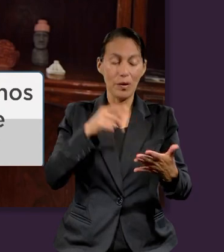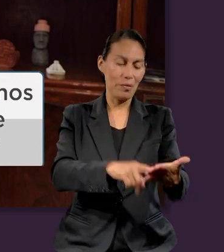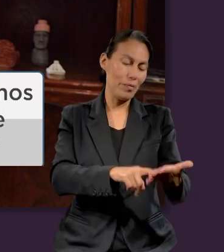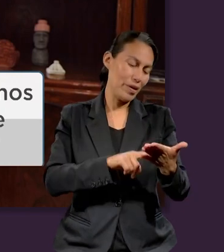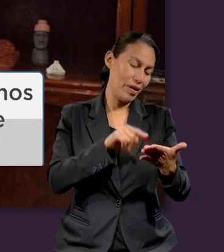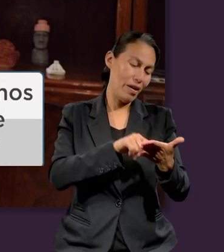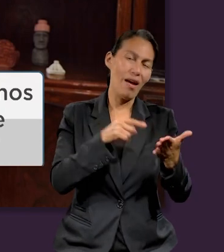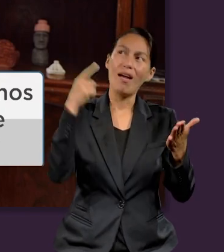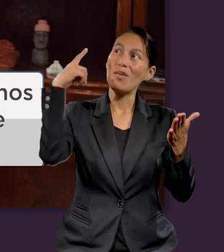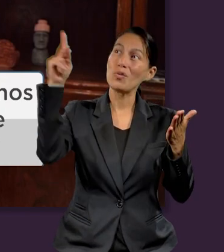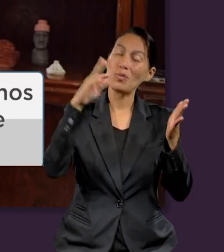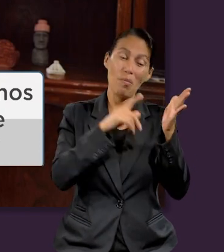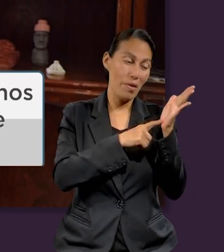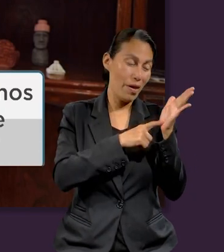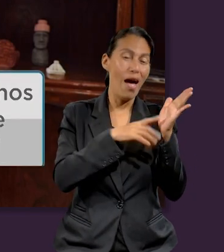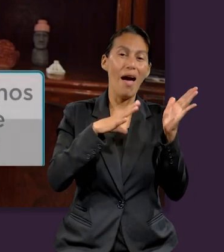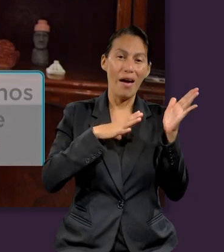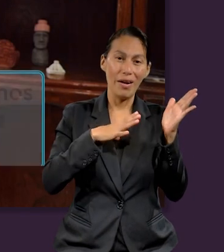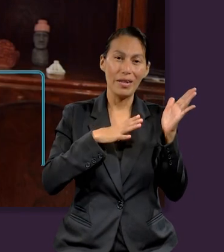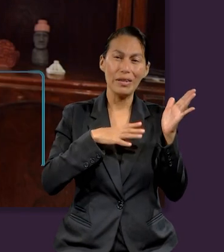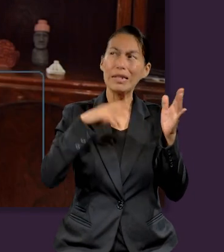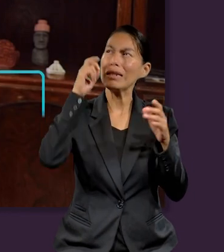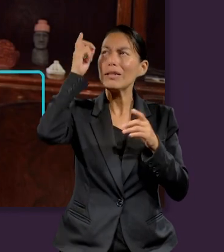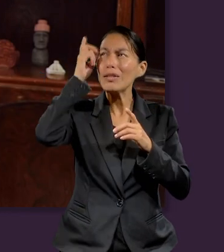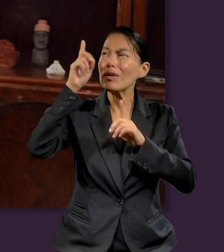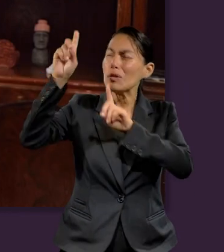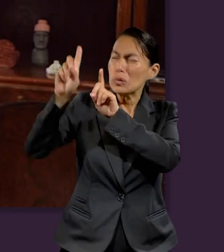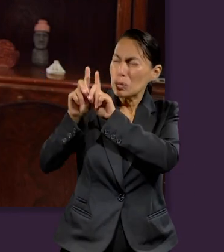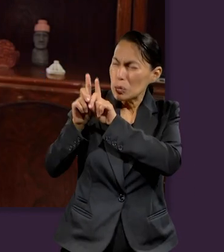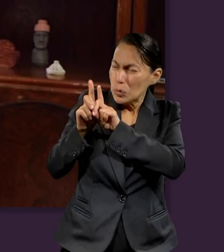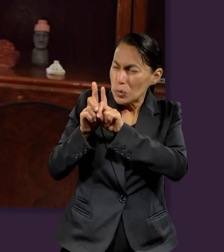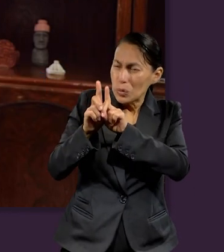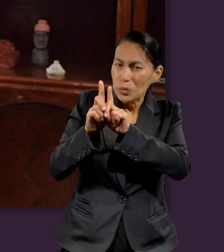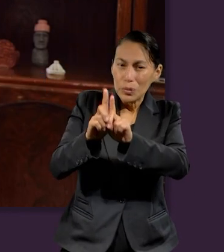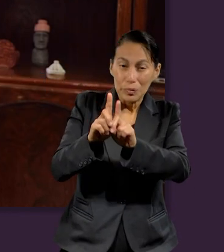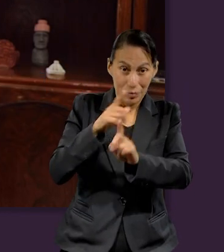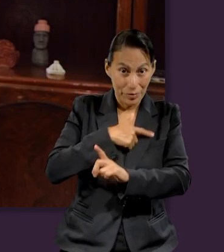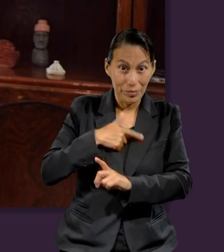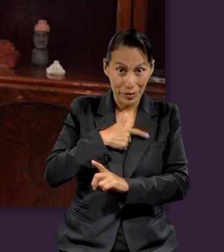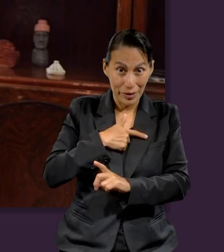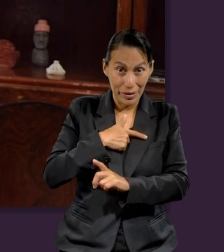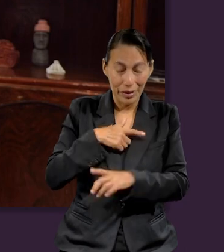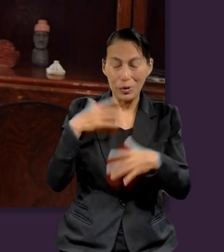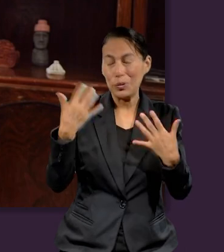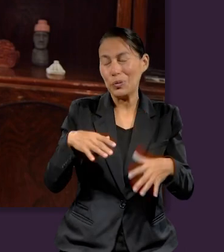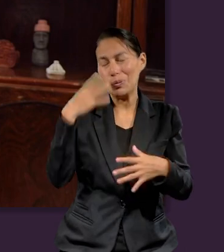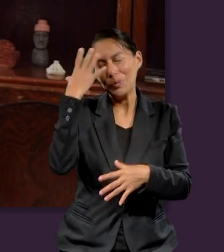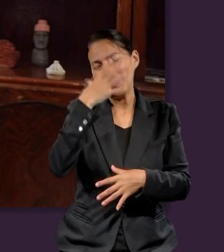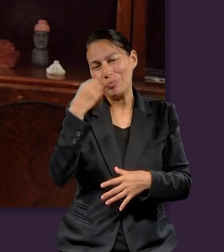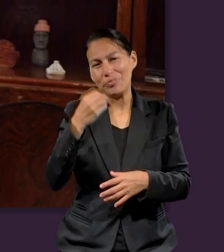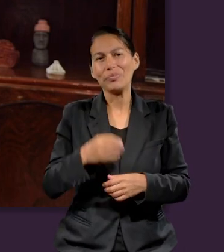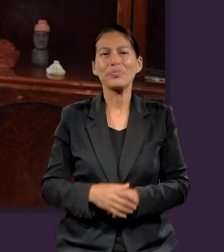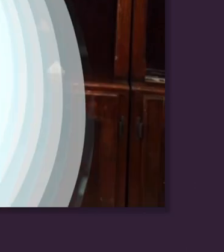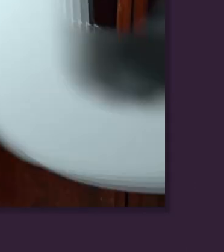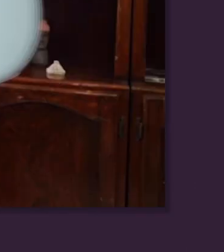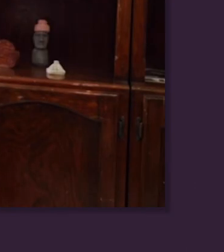palma de sus manos. ¿No te gustaría caminar así de cerca con ese Dios como lo hace él contigo?